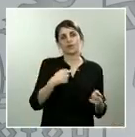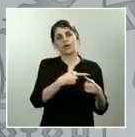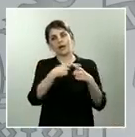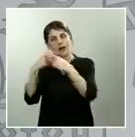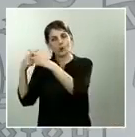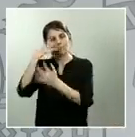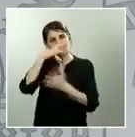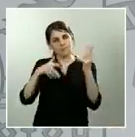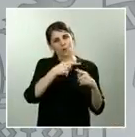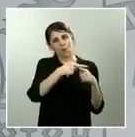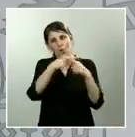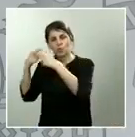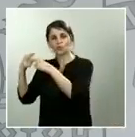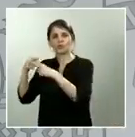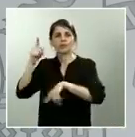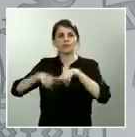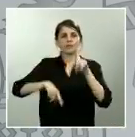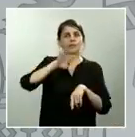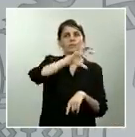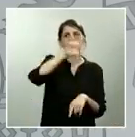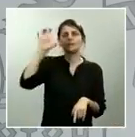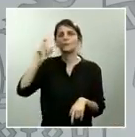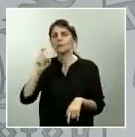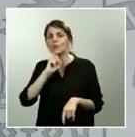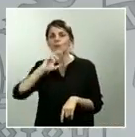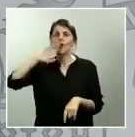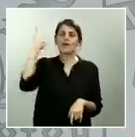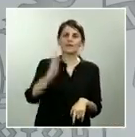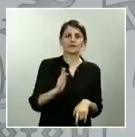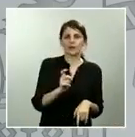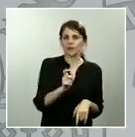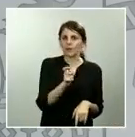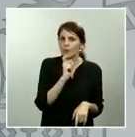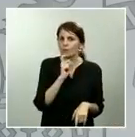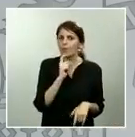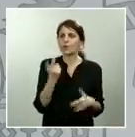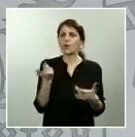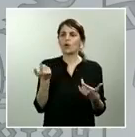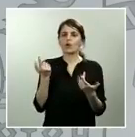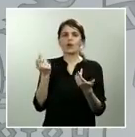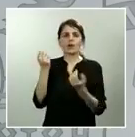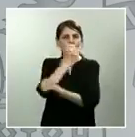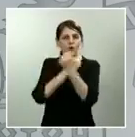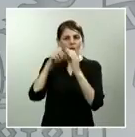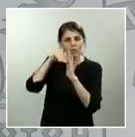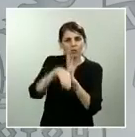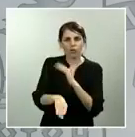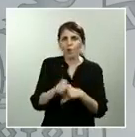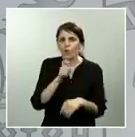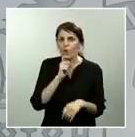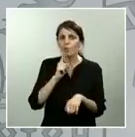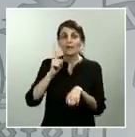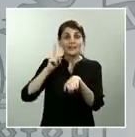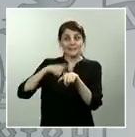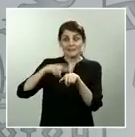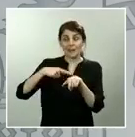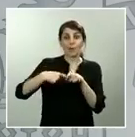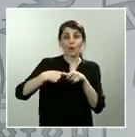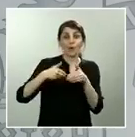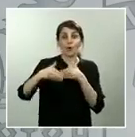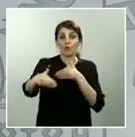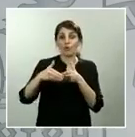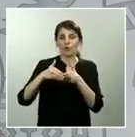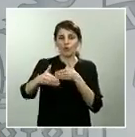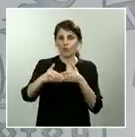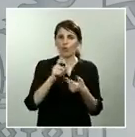intensidad de la crisis en cada uno de los países la profundidad el tiempo que se ha mantenido al estilo de lo que se está produciendo por parte del Fondo